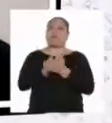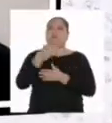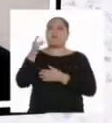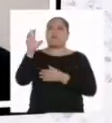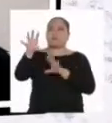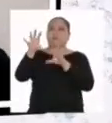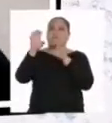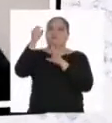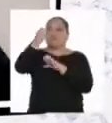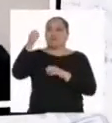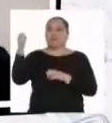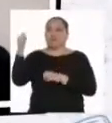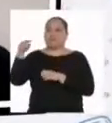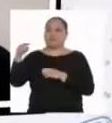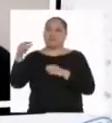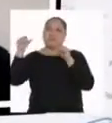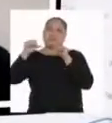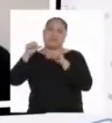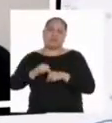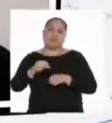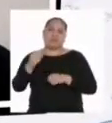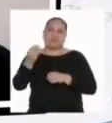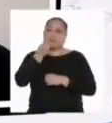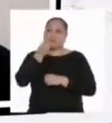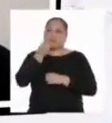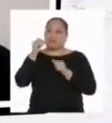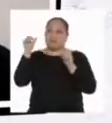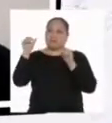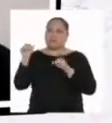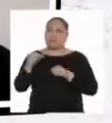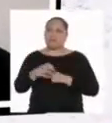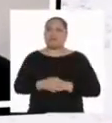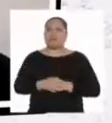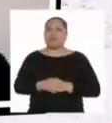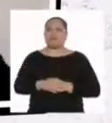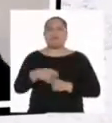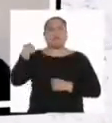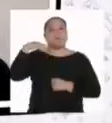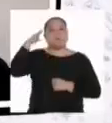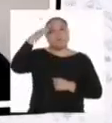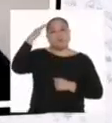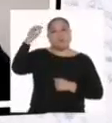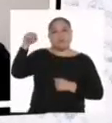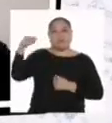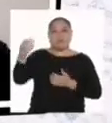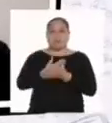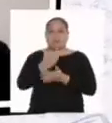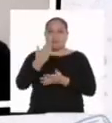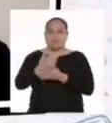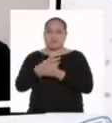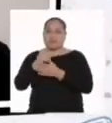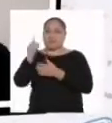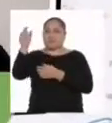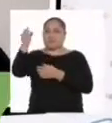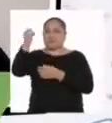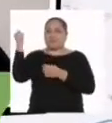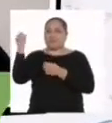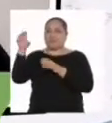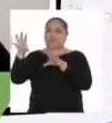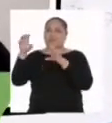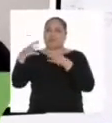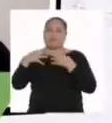refrigeradora, ya que la de nosotros estaba un poco mal y los alimentos se descomponían. Ya sé que esa nueva refrigeradora nos va a ayudar a tener una